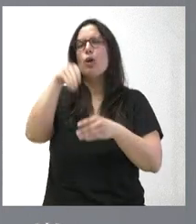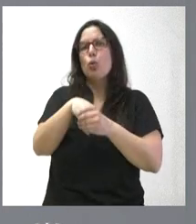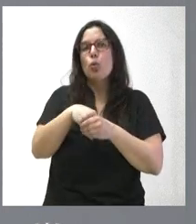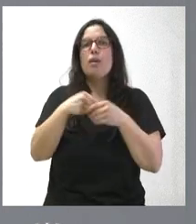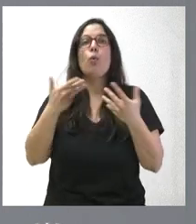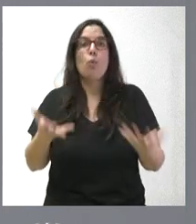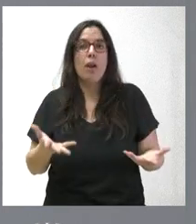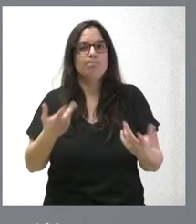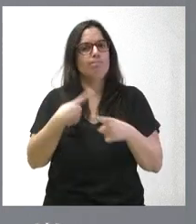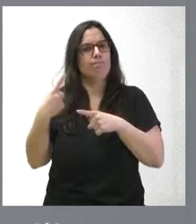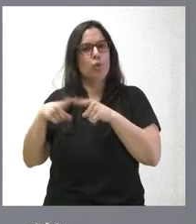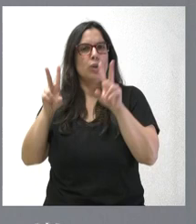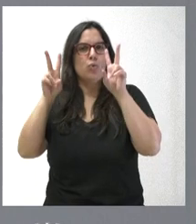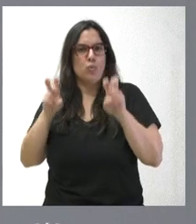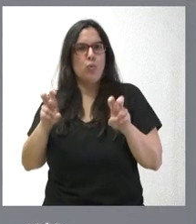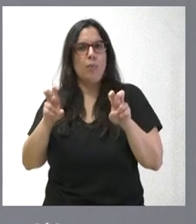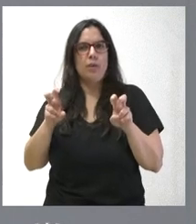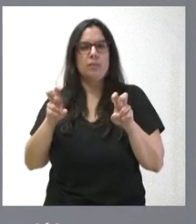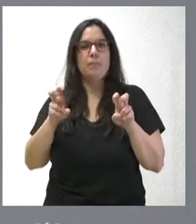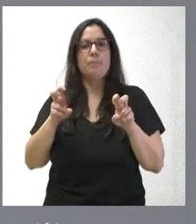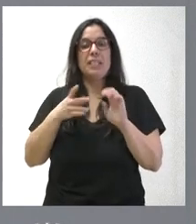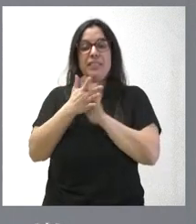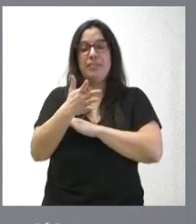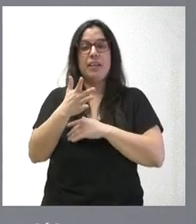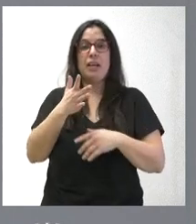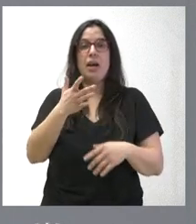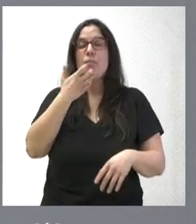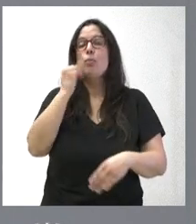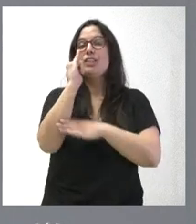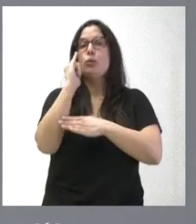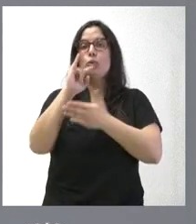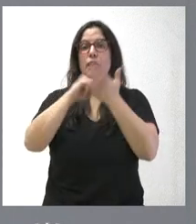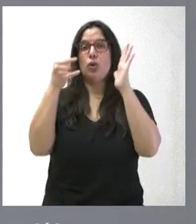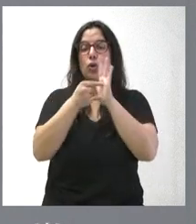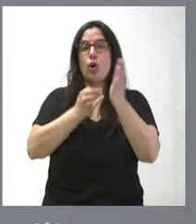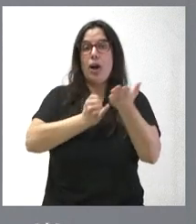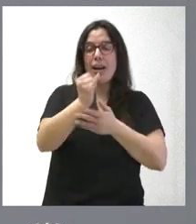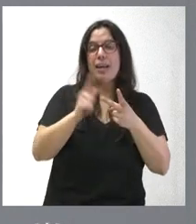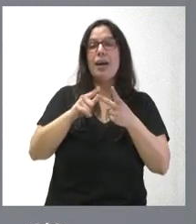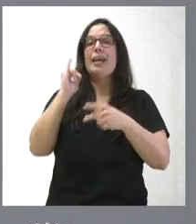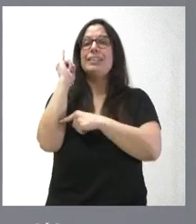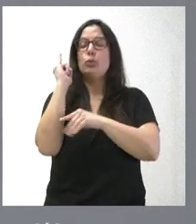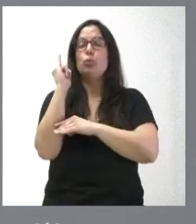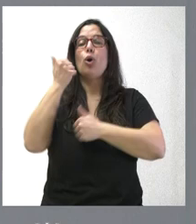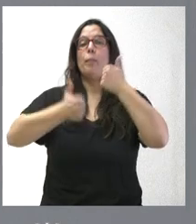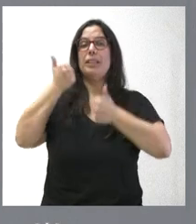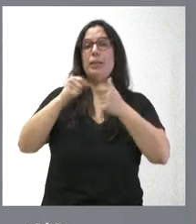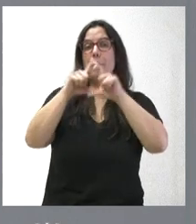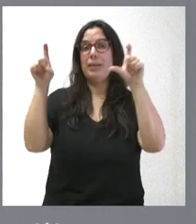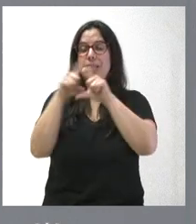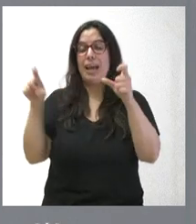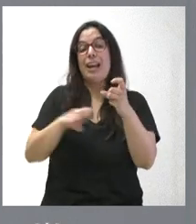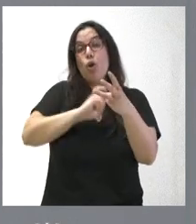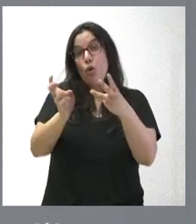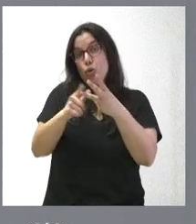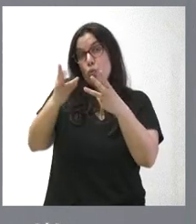cartas que afectan al Instituto Tecnológico Agrario, al Instituto de Competitividad Empresarial y una nueva